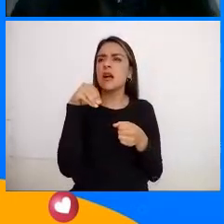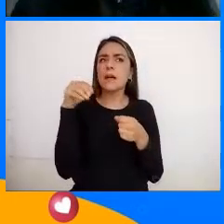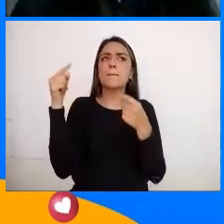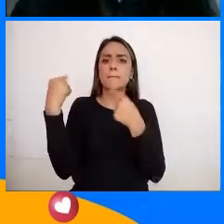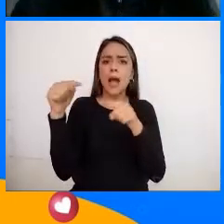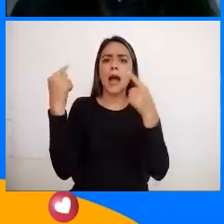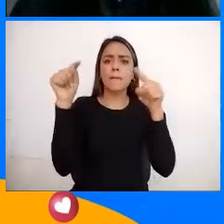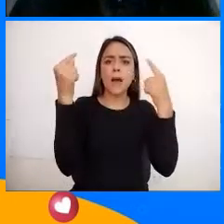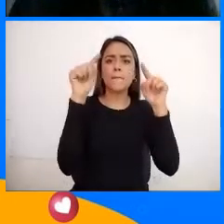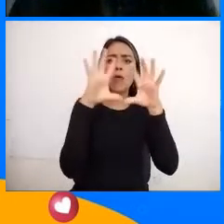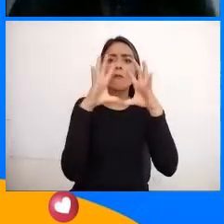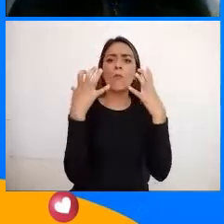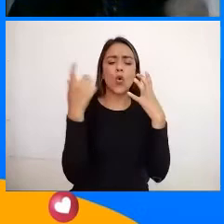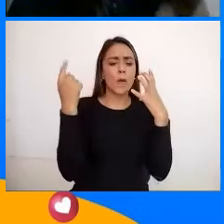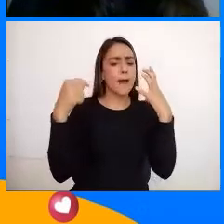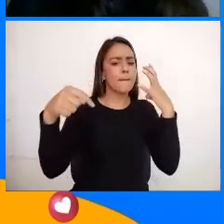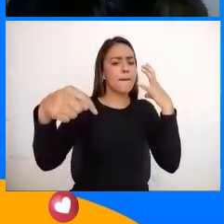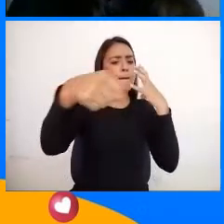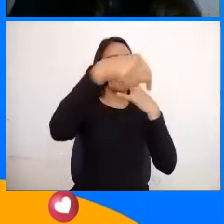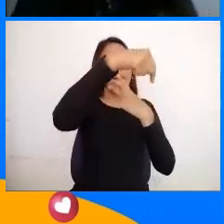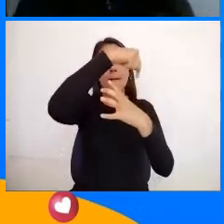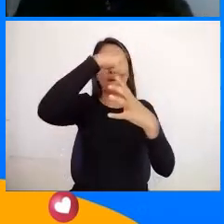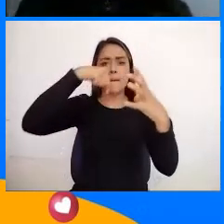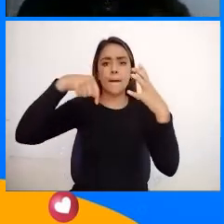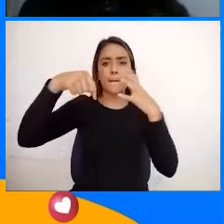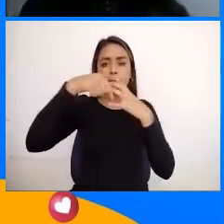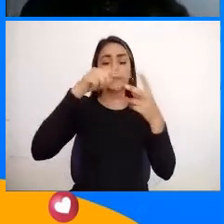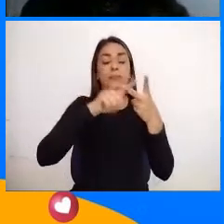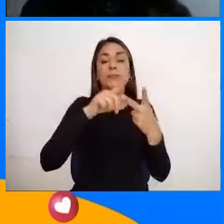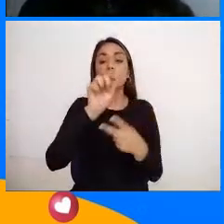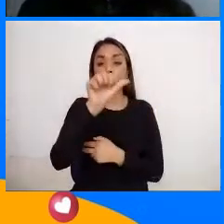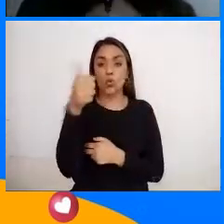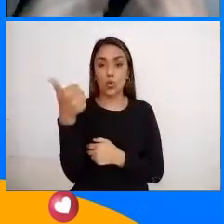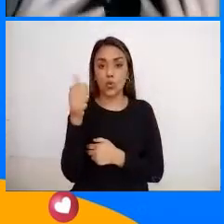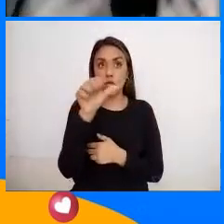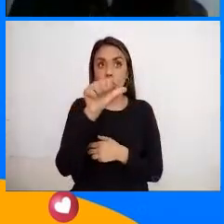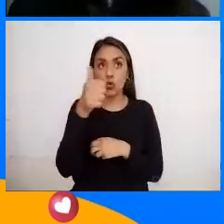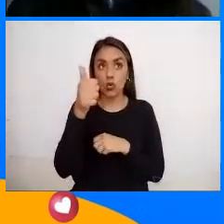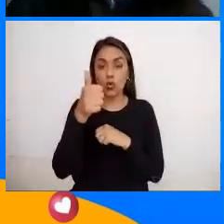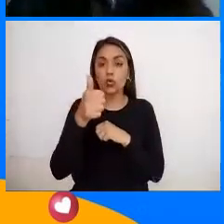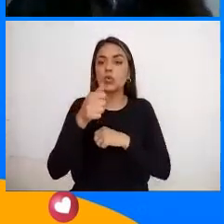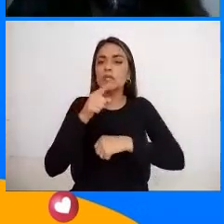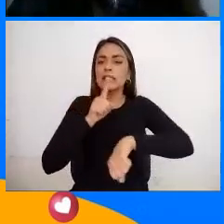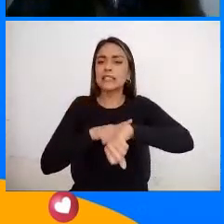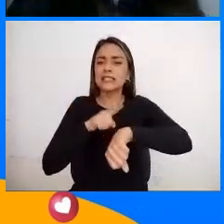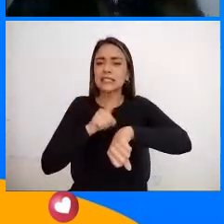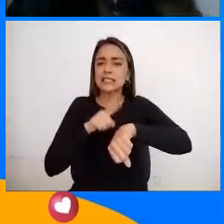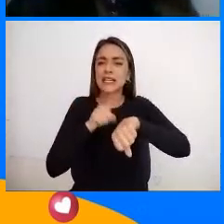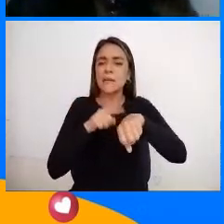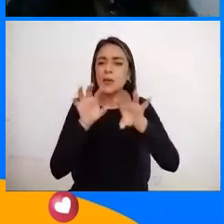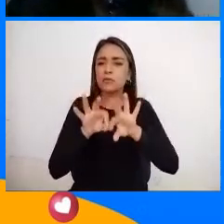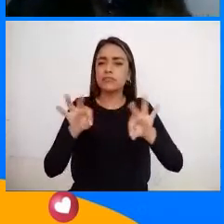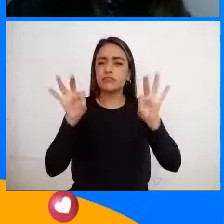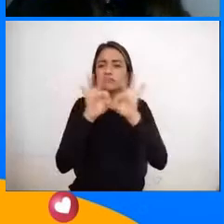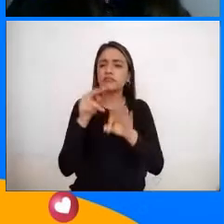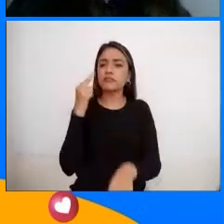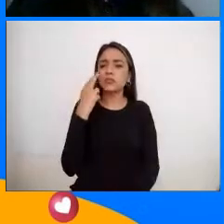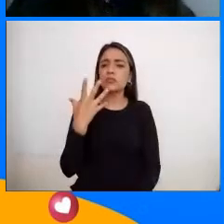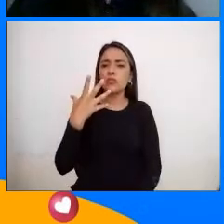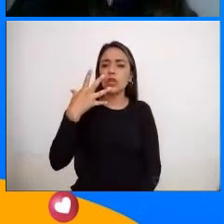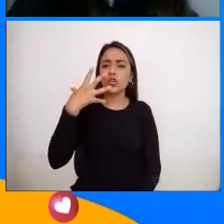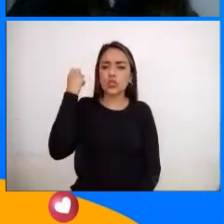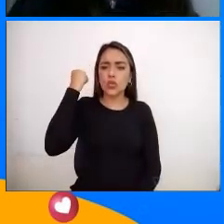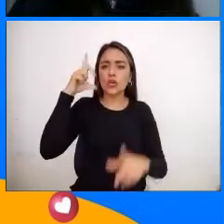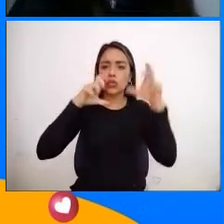el mundo Luego el otro hito ¿Sí? El otro momento, el otro elemento que marca la historia del turismo